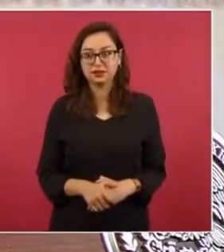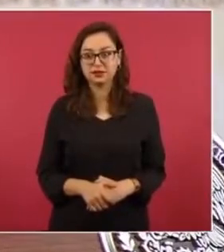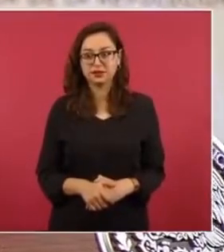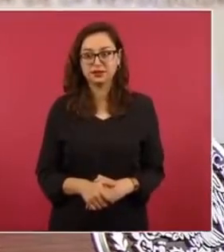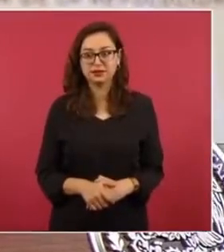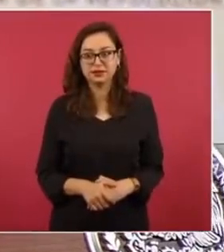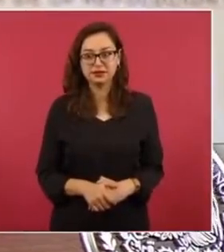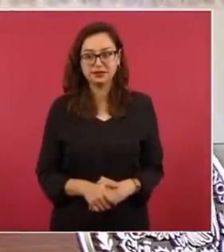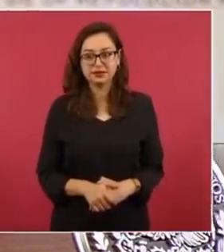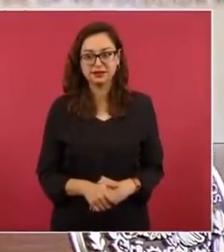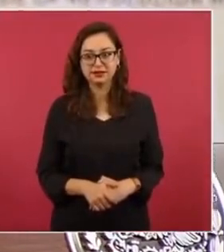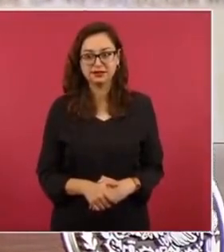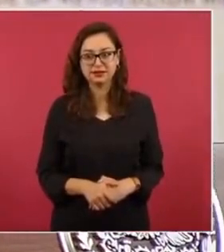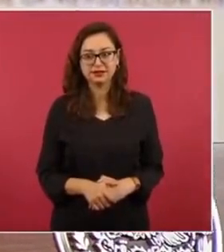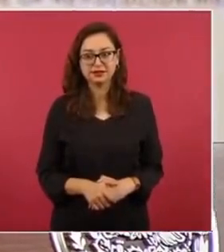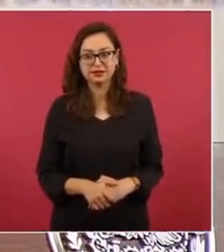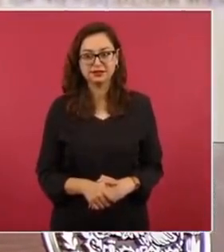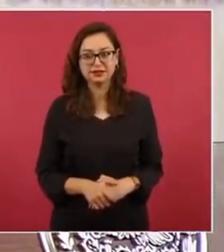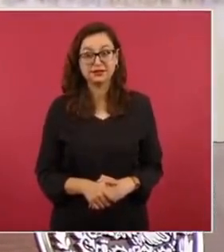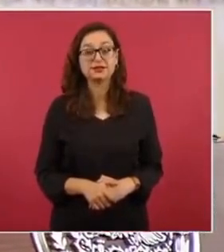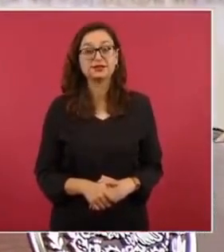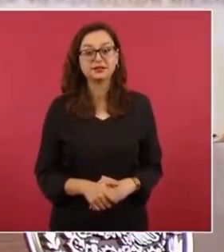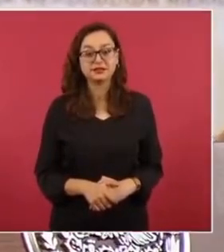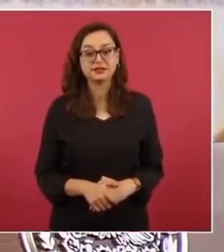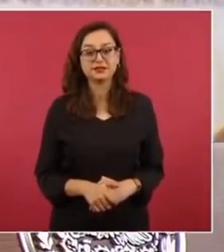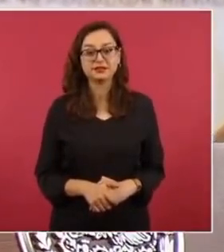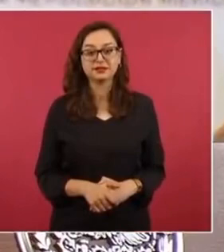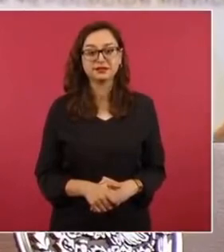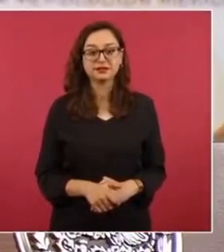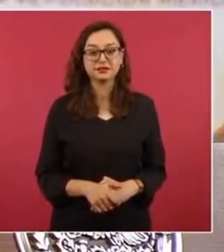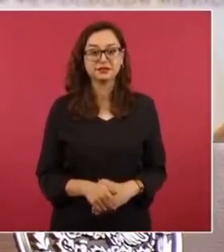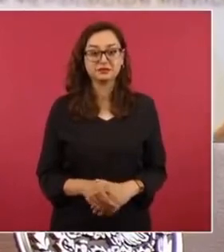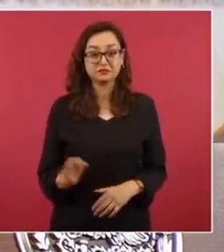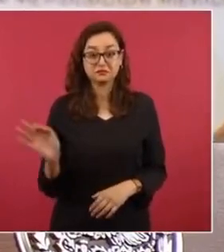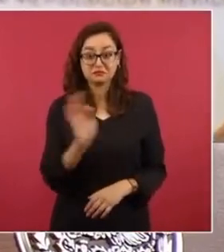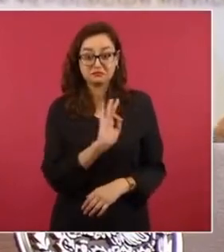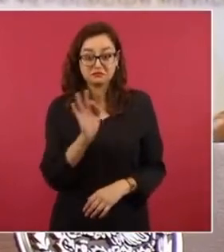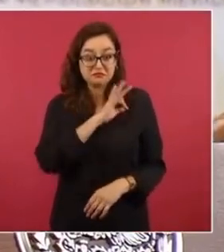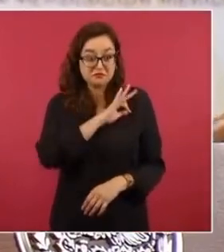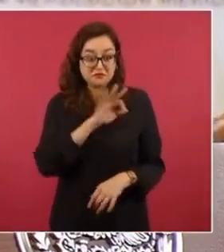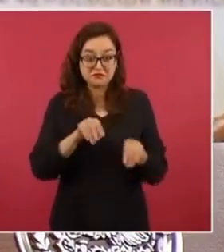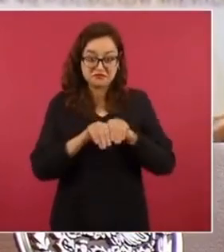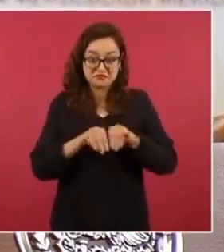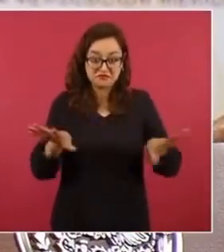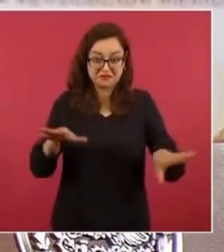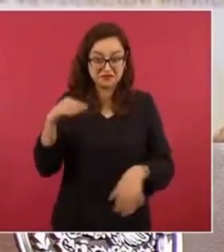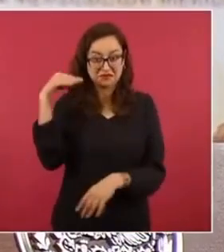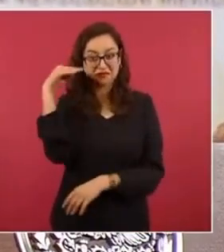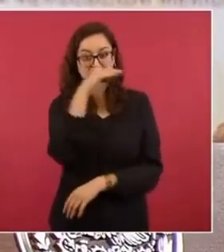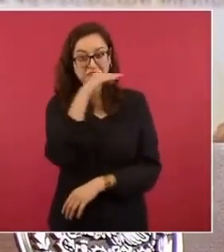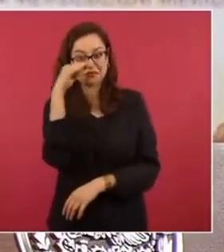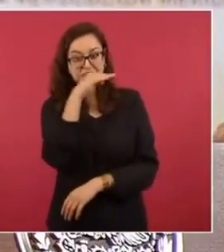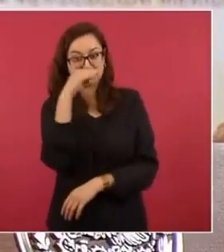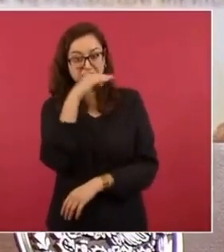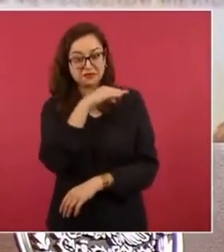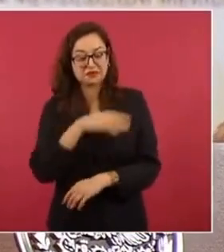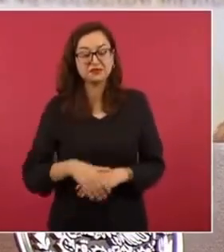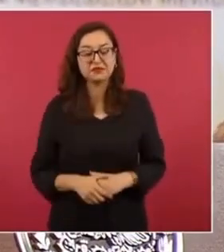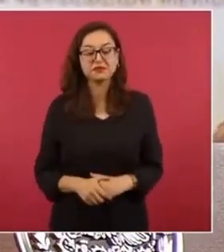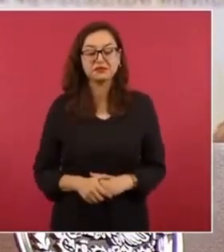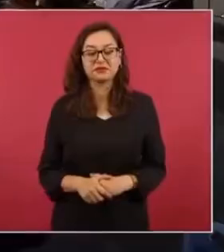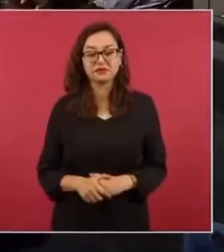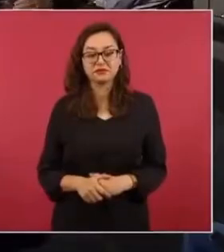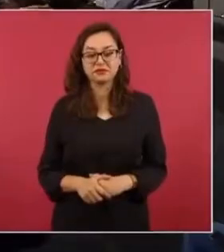aquí lo pone gratuito, porque sí es